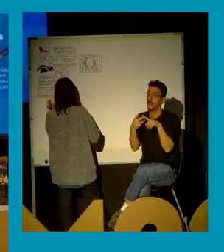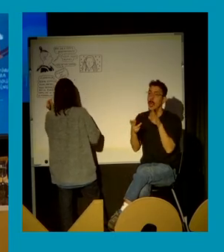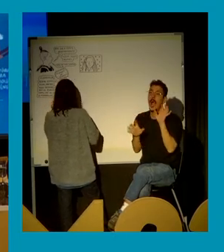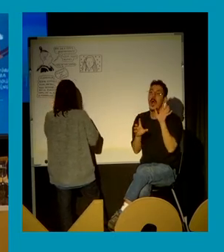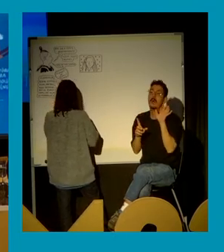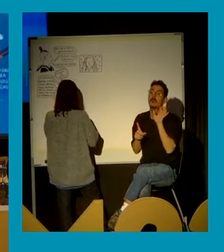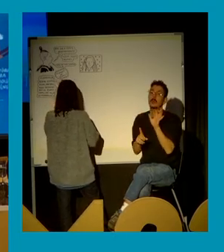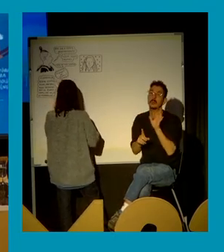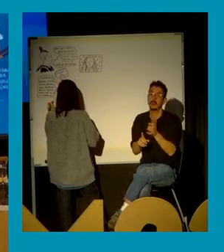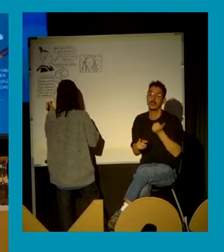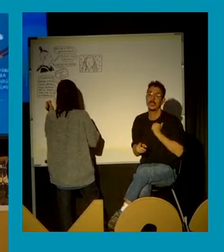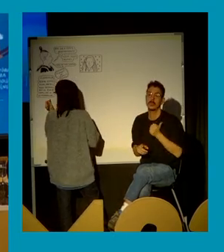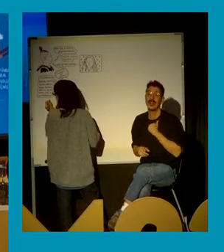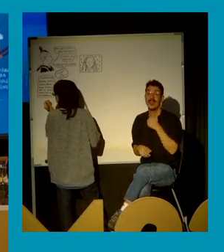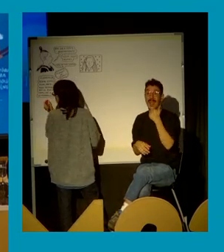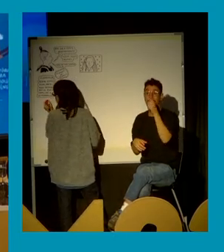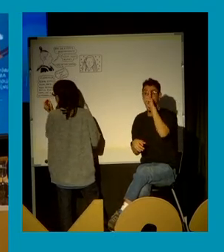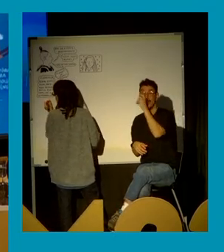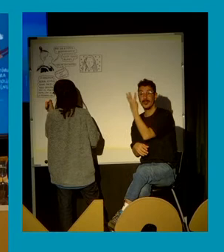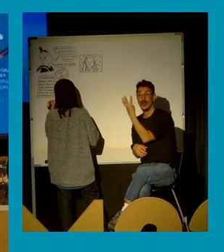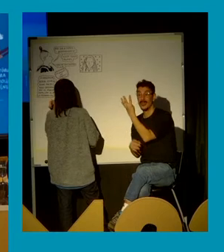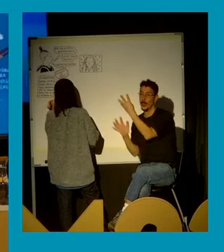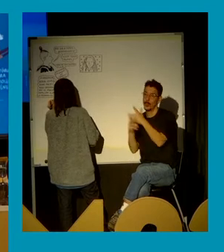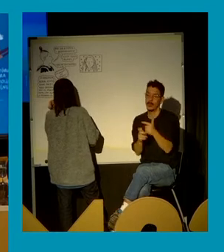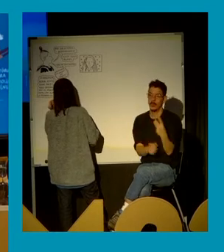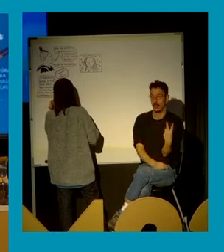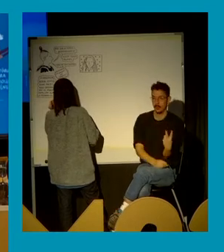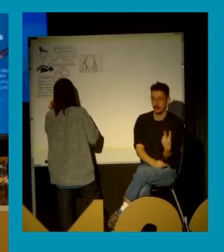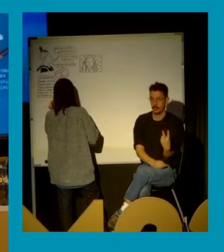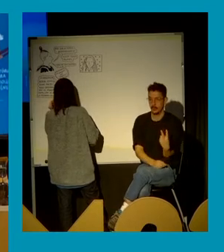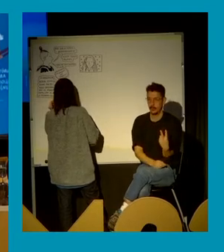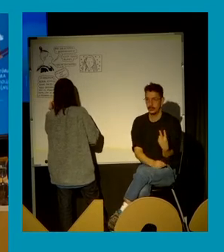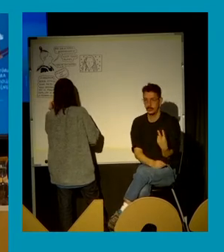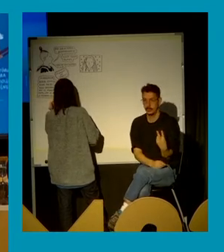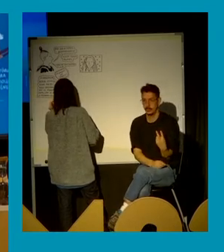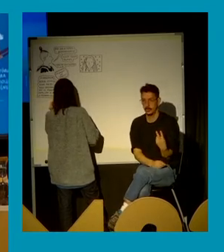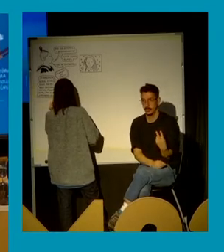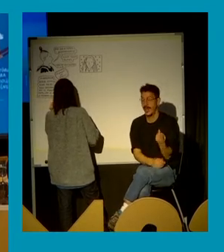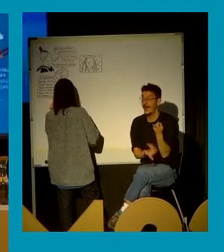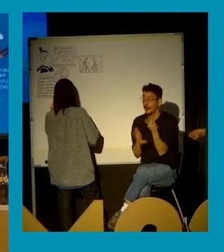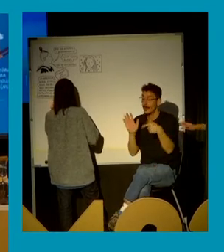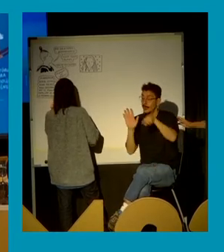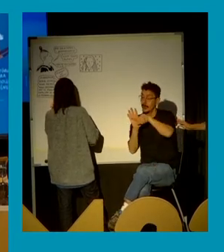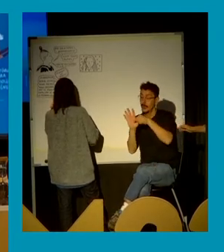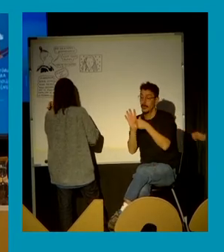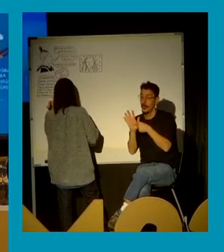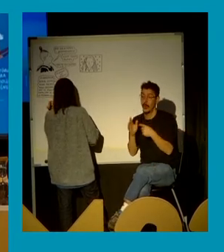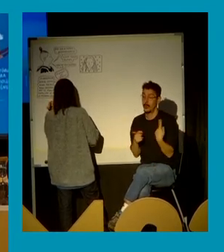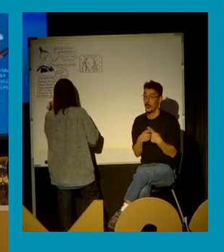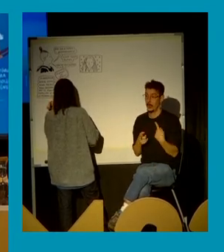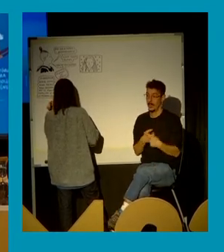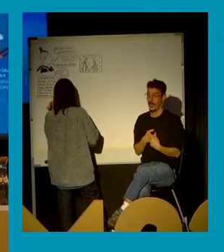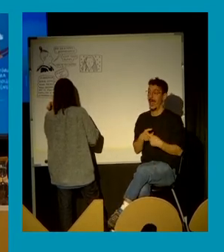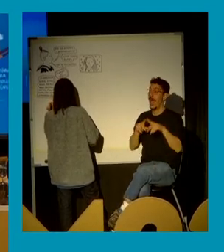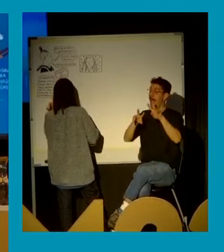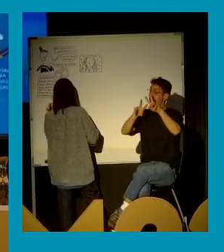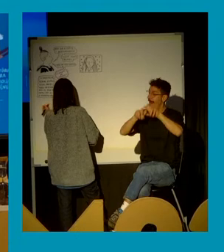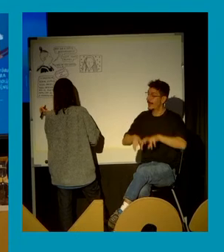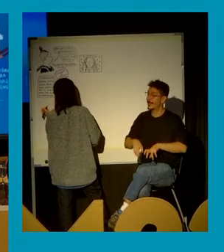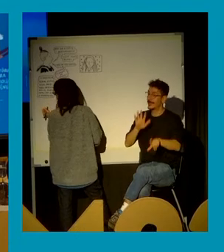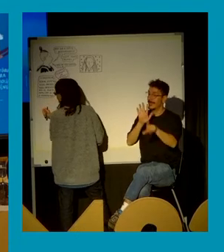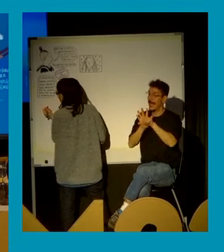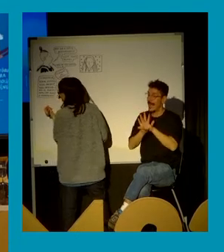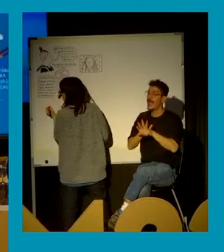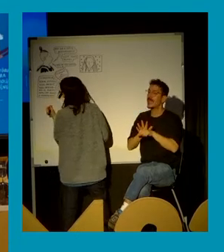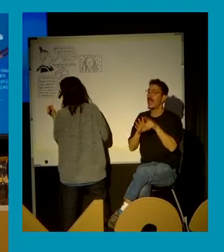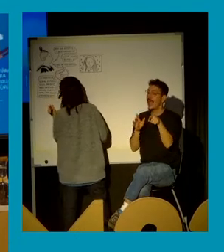y las penas pasan de dos a cuatro años. Esto lo pongo porque en realidad el análisis de la ley vamos a tener que ver también, y esto hay